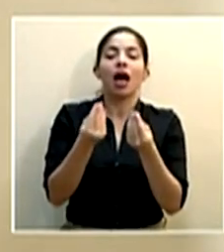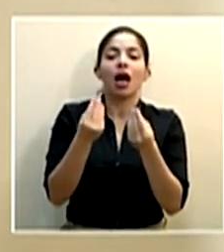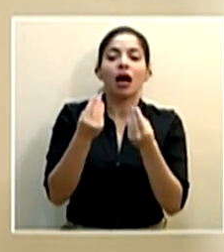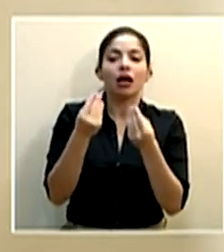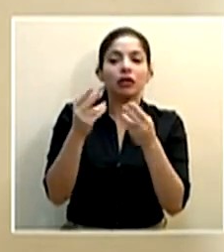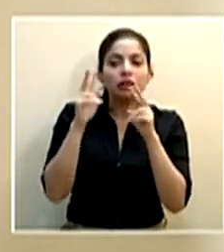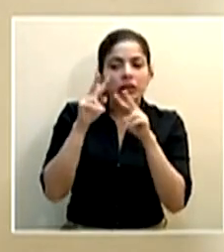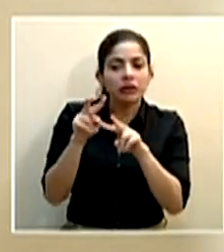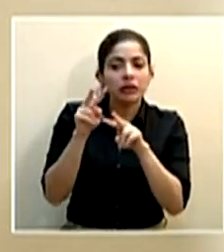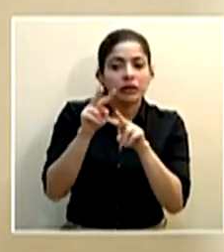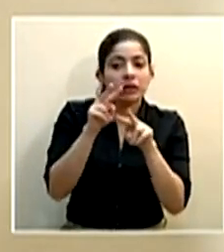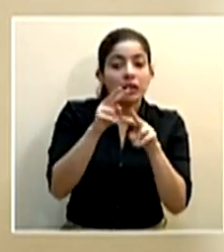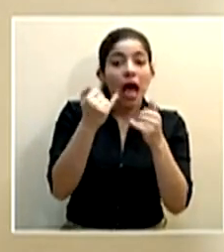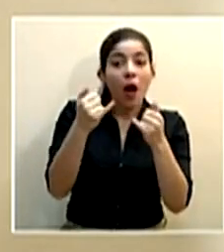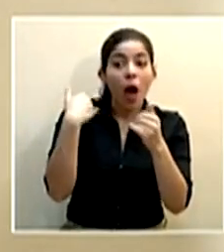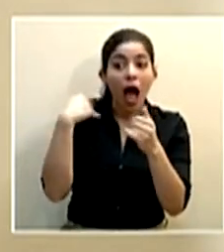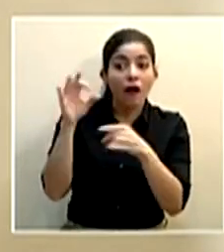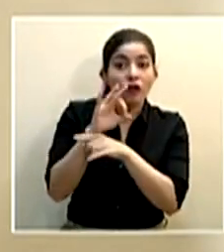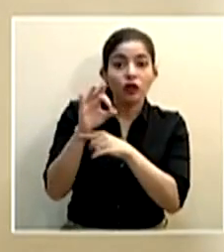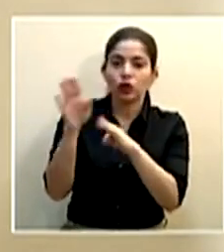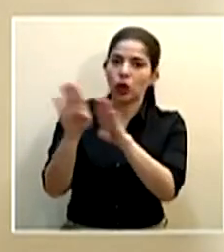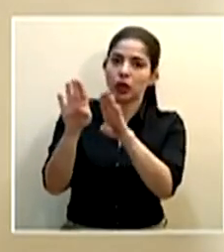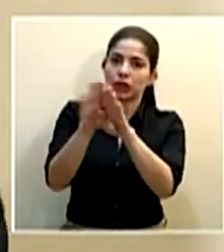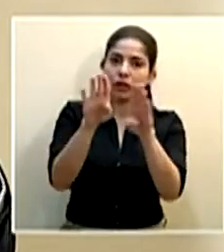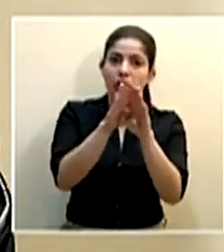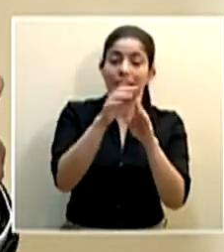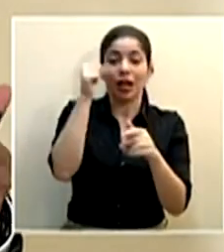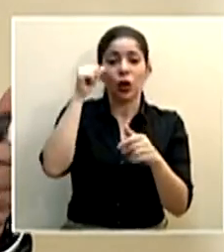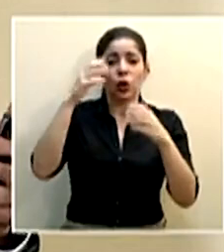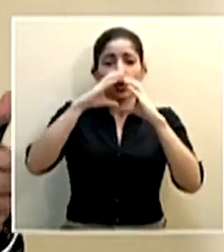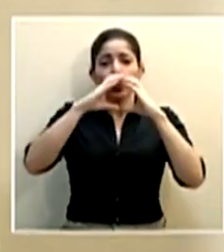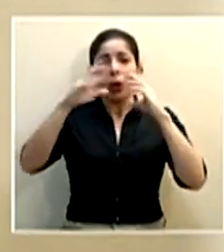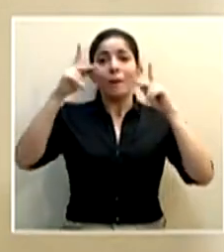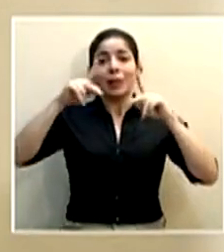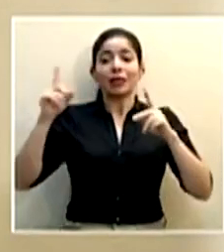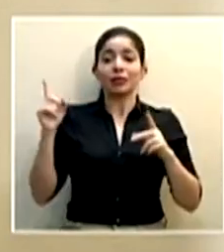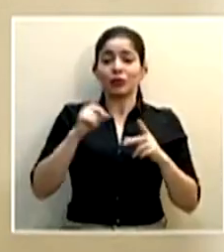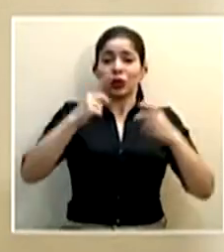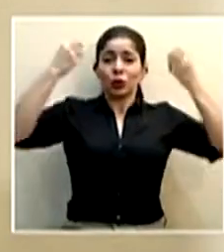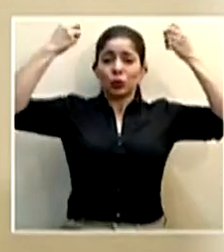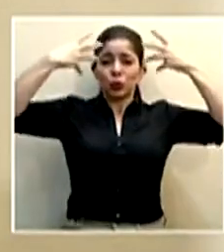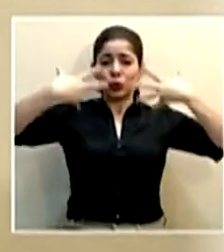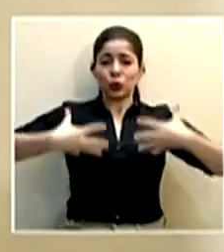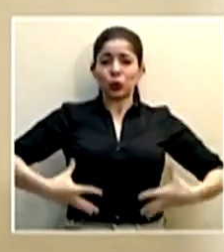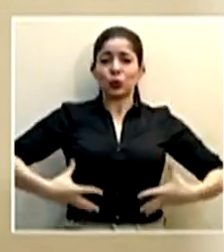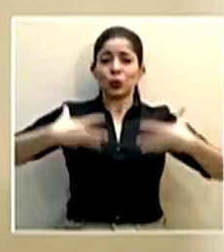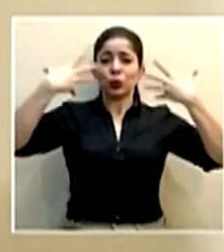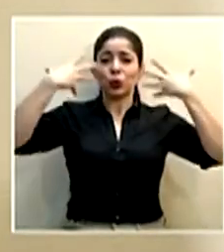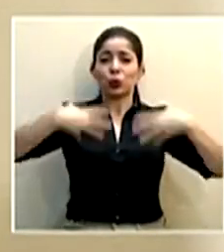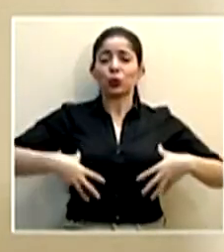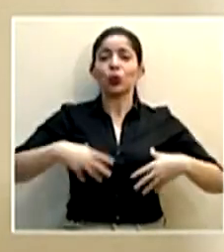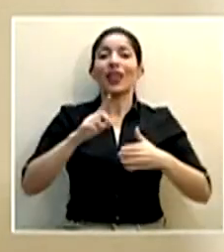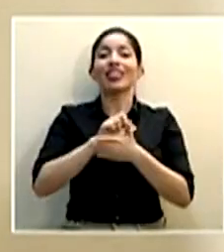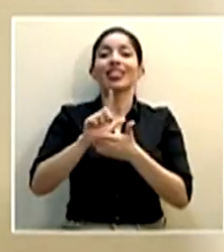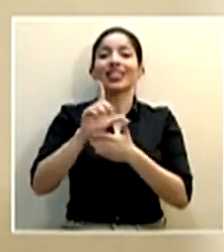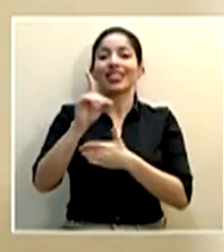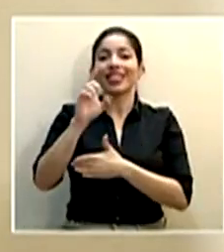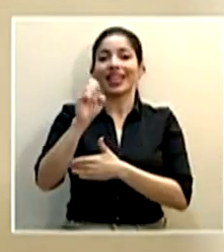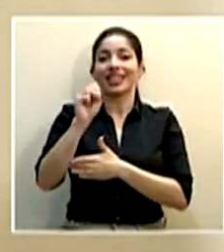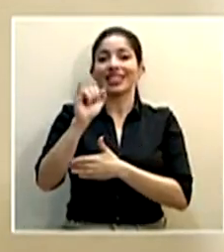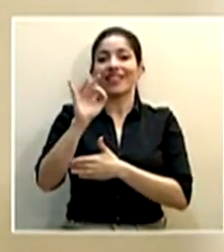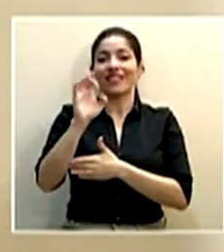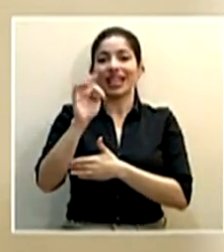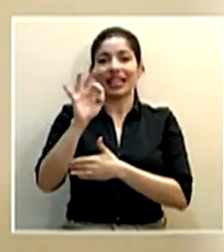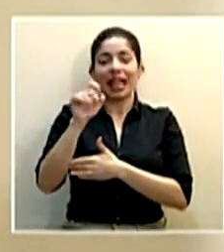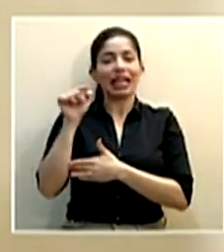deshabilitación de los que estén en este momento funcionando. Recordemos que son túneles en donde las personas entran, se les rocía un desinfectante, eso no tiene ninguna